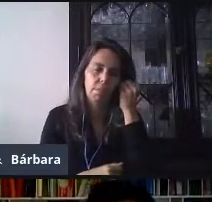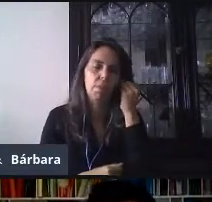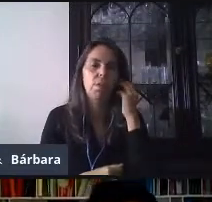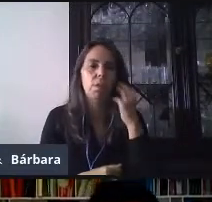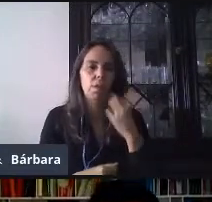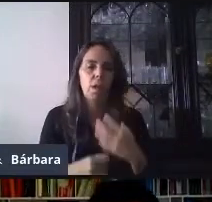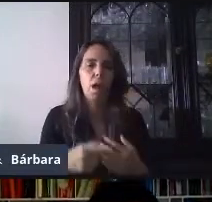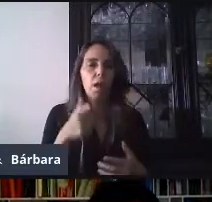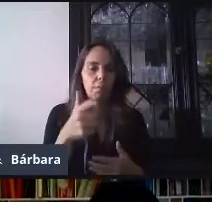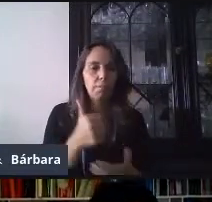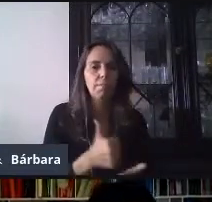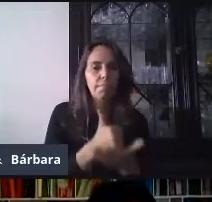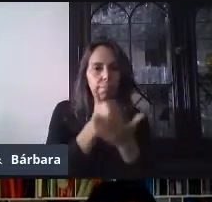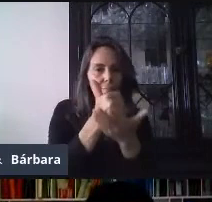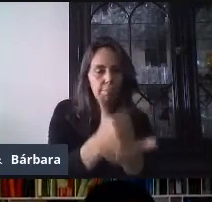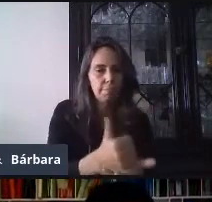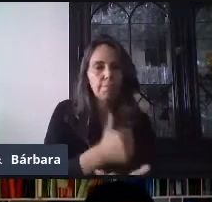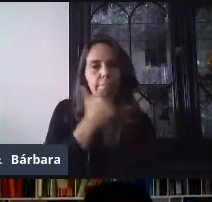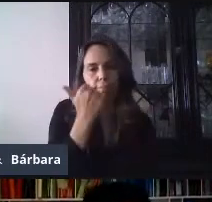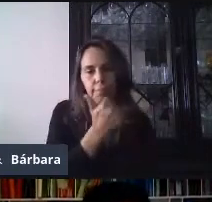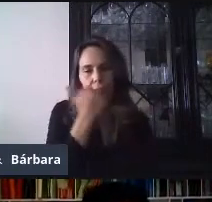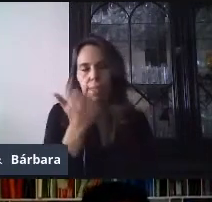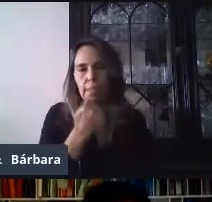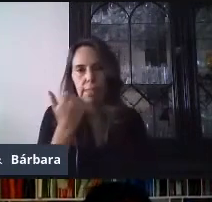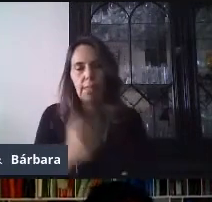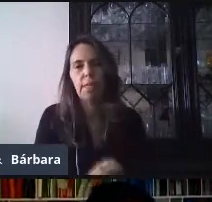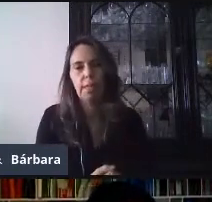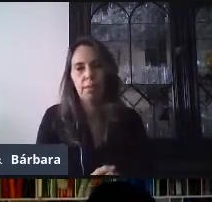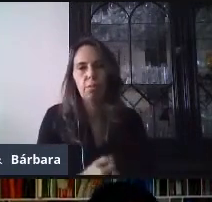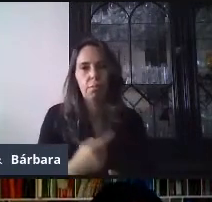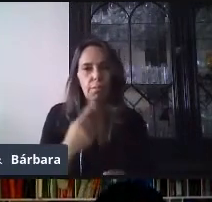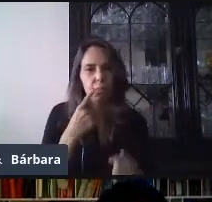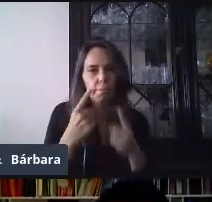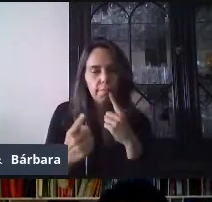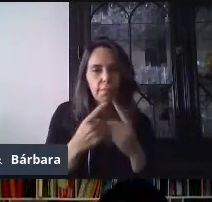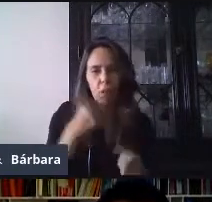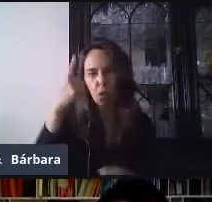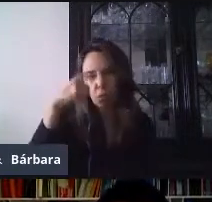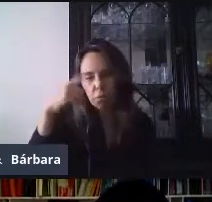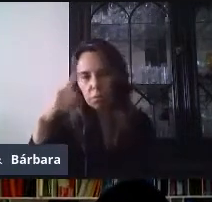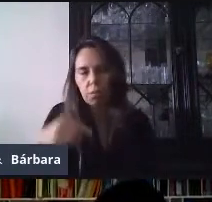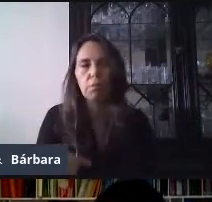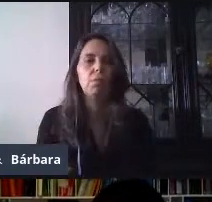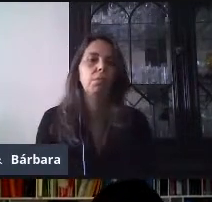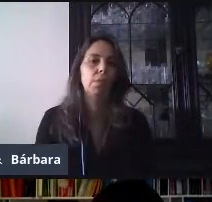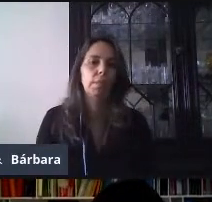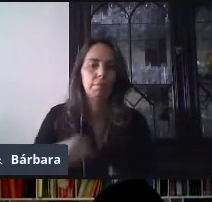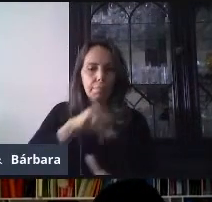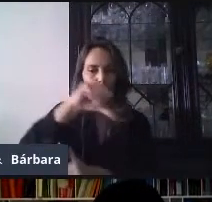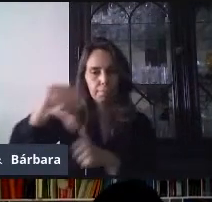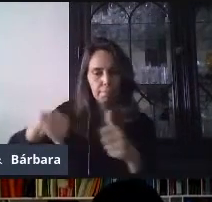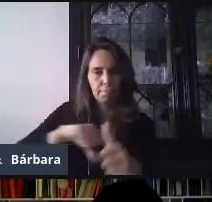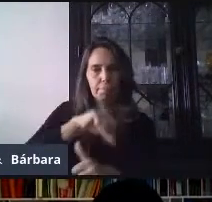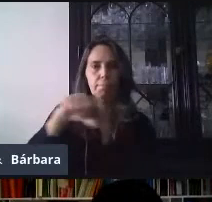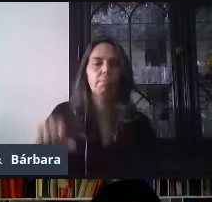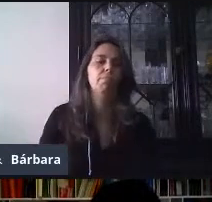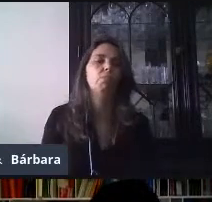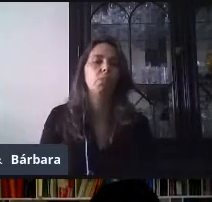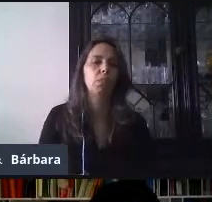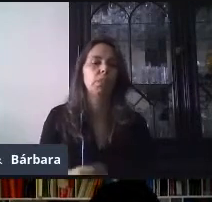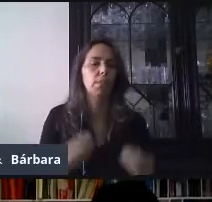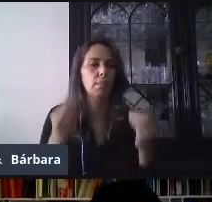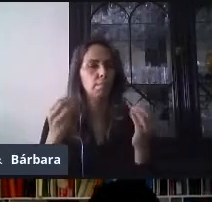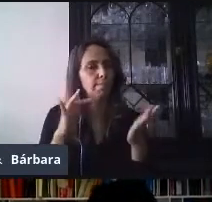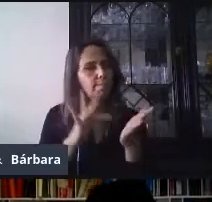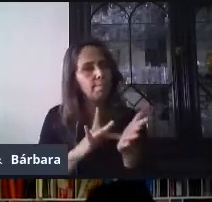acompañamiento a nuestros alumnos que seguramente ahorita necesita. Perfecto, perfecto, Isra. Pues muchísimas gracias. Yo creo que